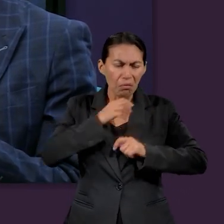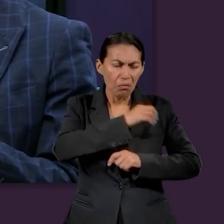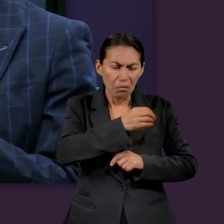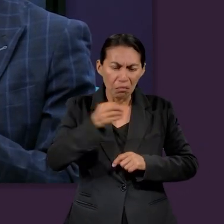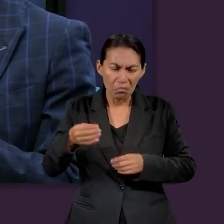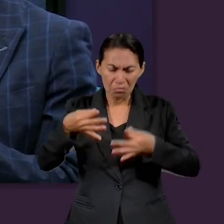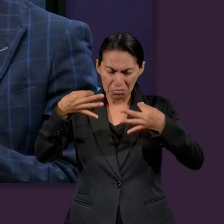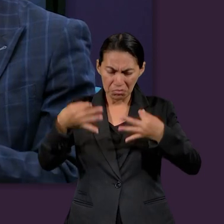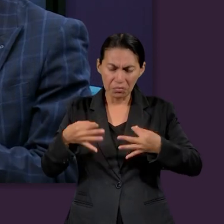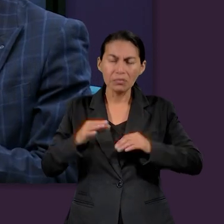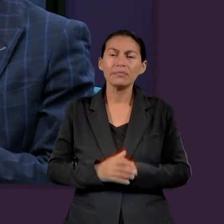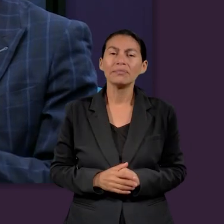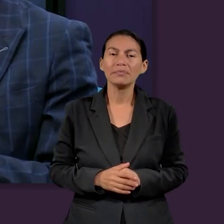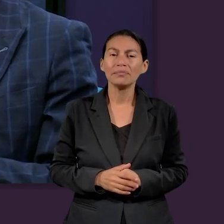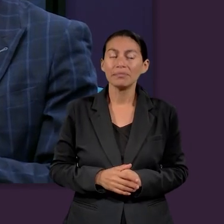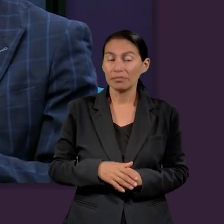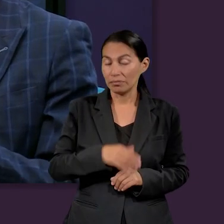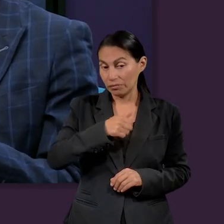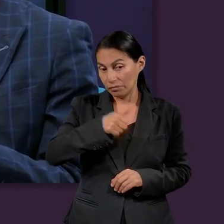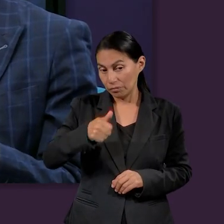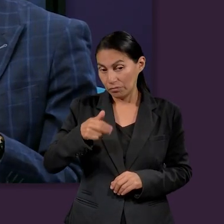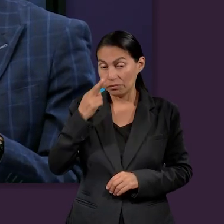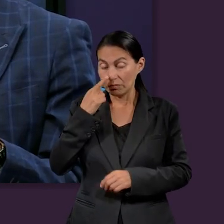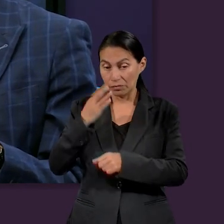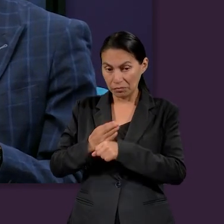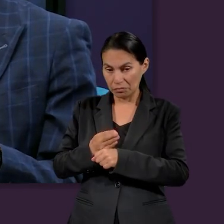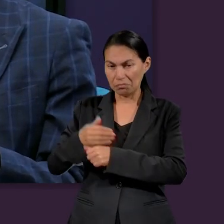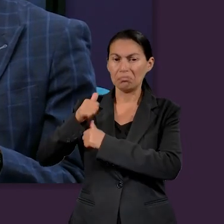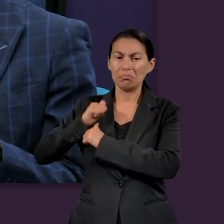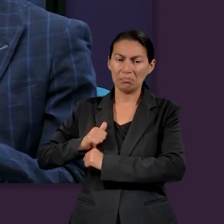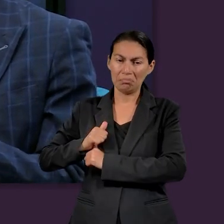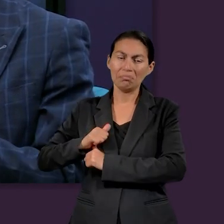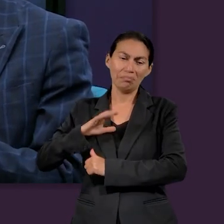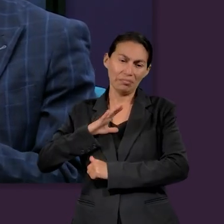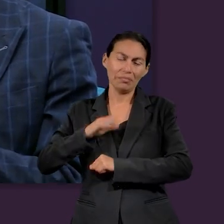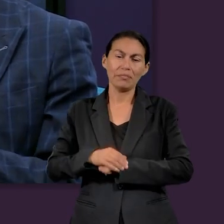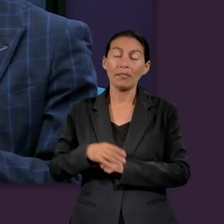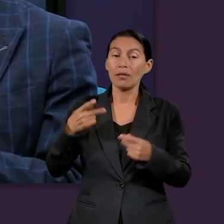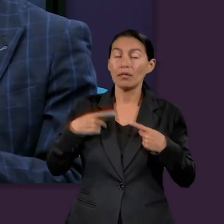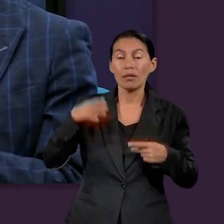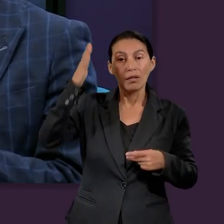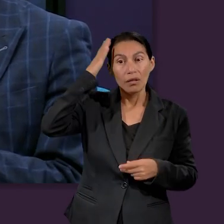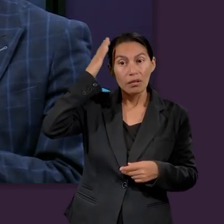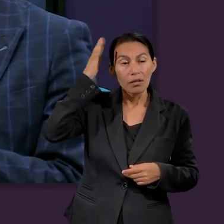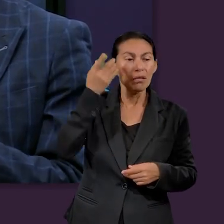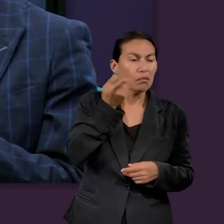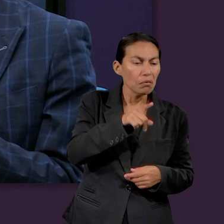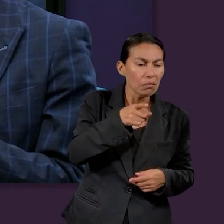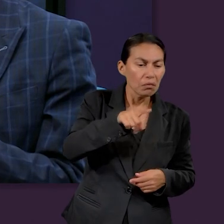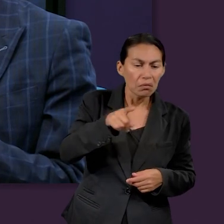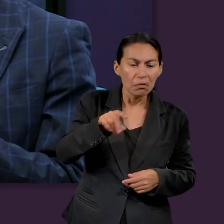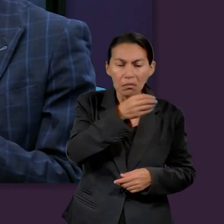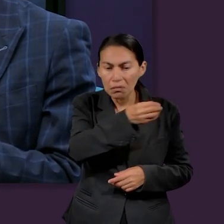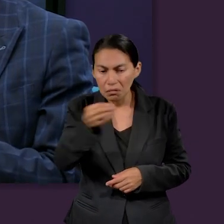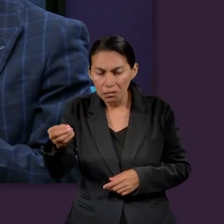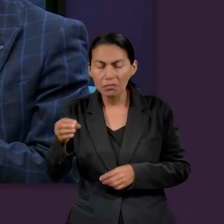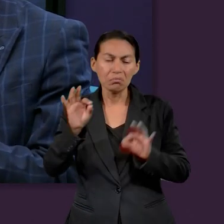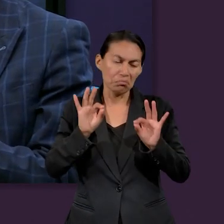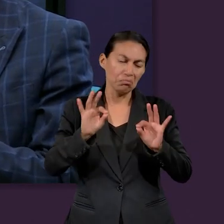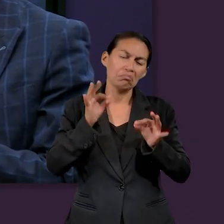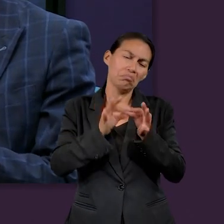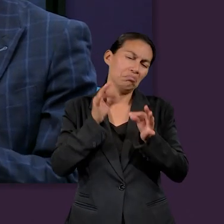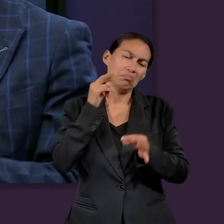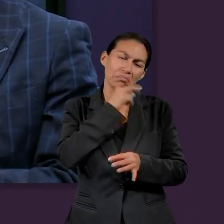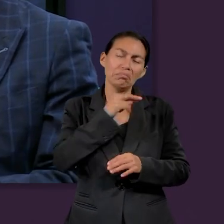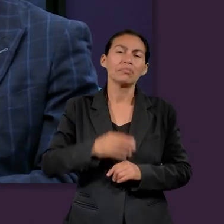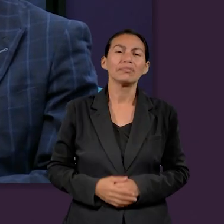ser, o sea, todo va a fluir, como dice, organizado, este, cada quien sabe lo que va a hacer, ya si está el líder, él les va a decir, tú